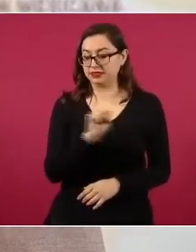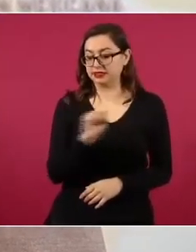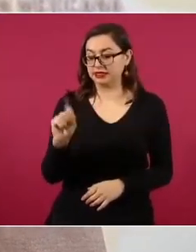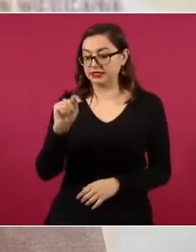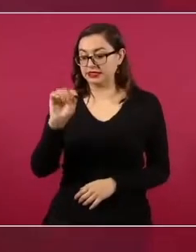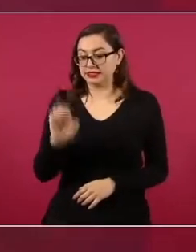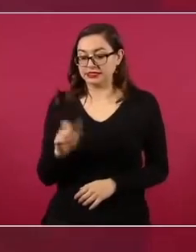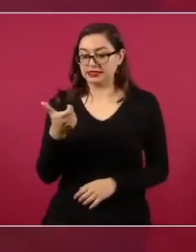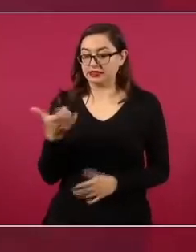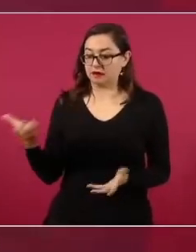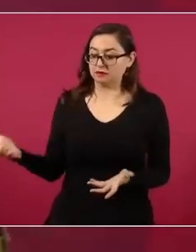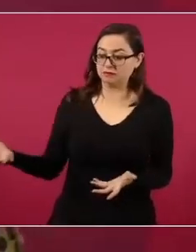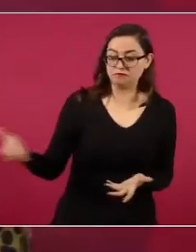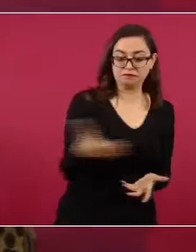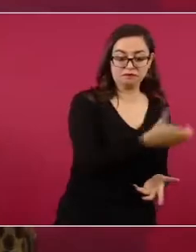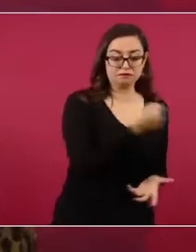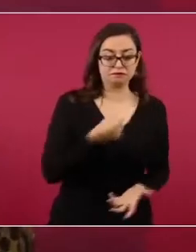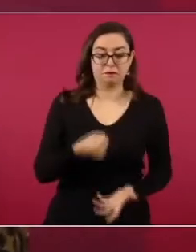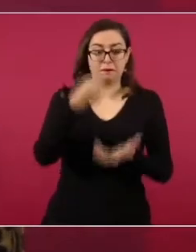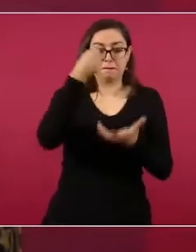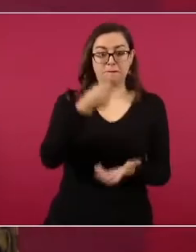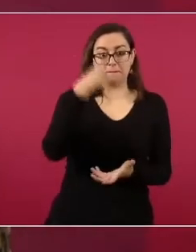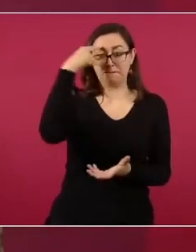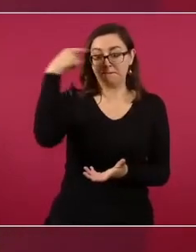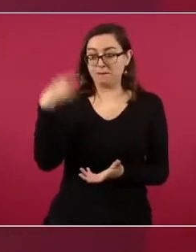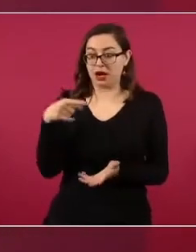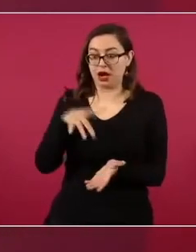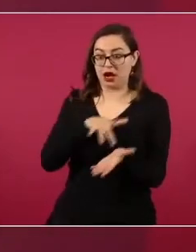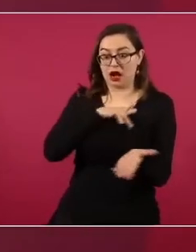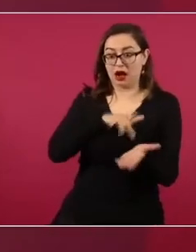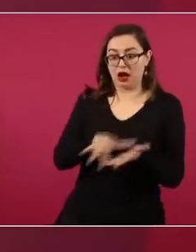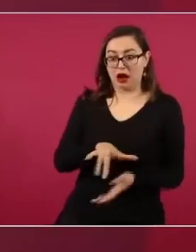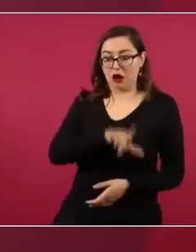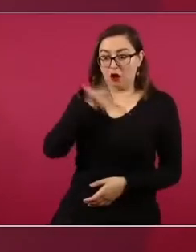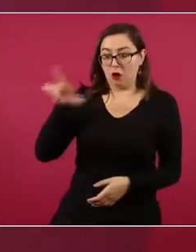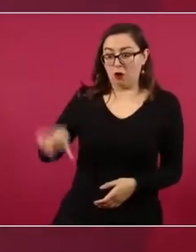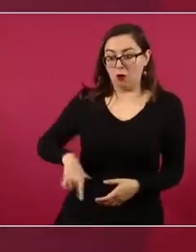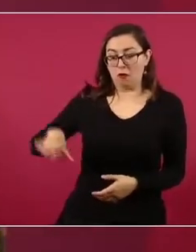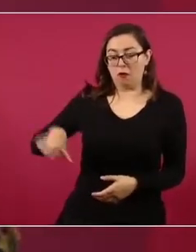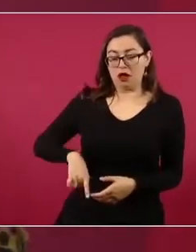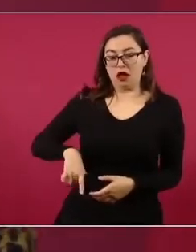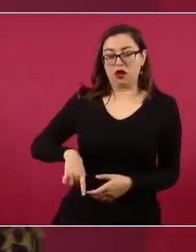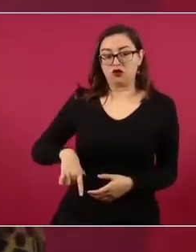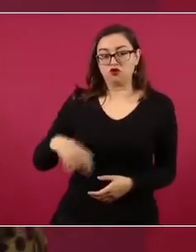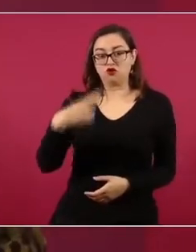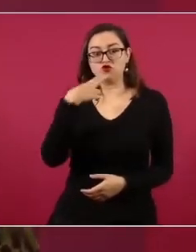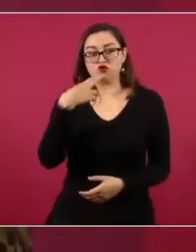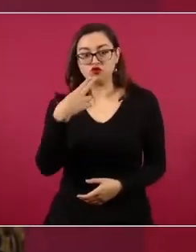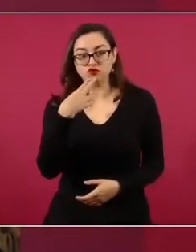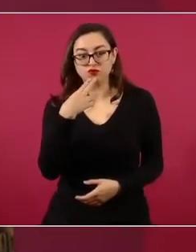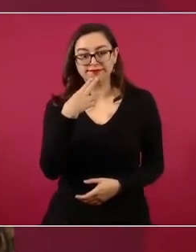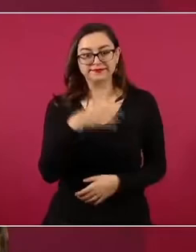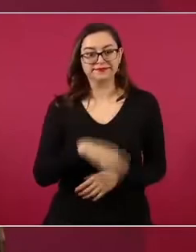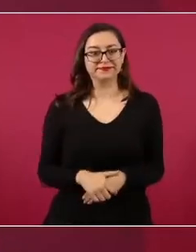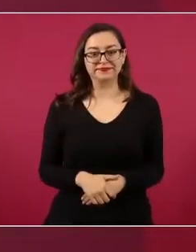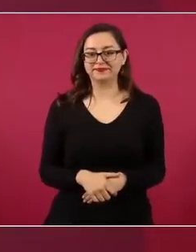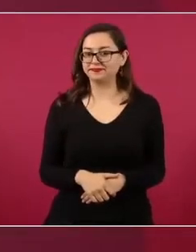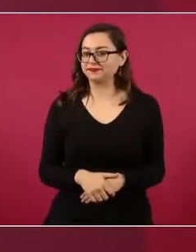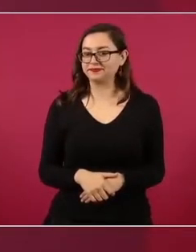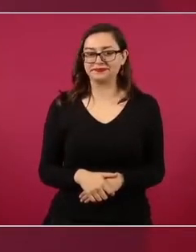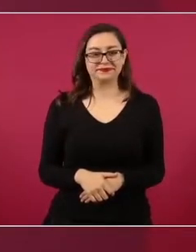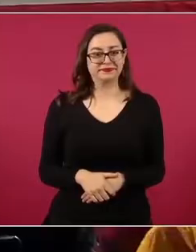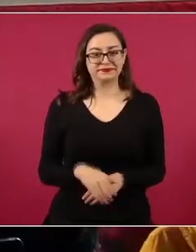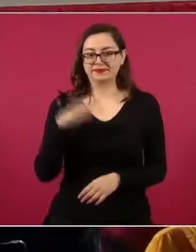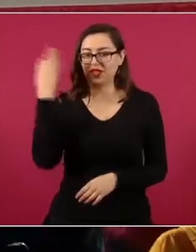en el Fondo de Estabilización de Ingresos Presupuestarios. El 6 de noviembre pasado, el